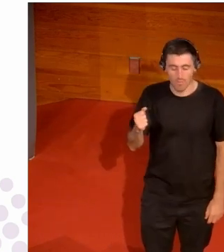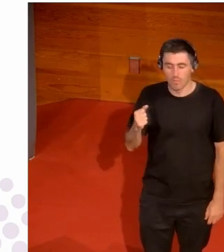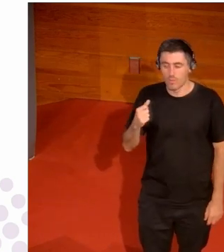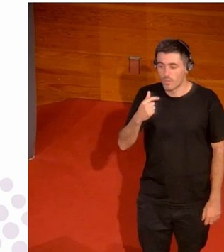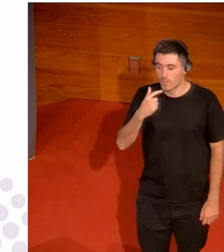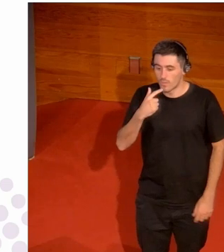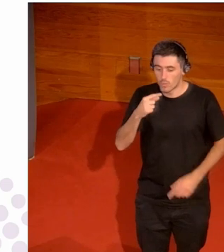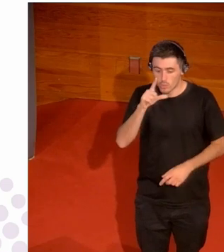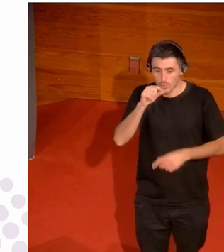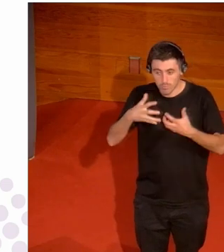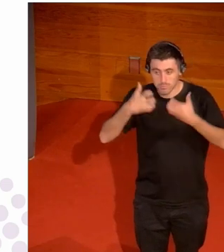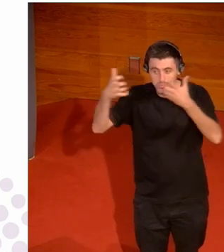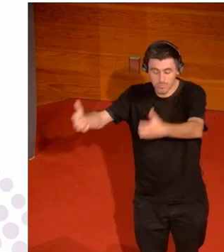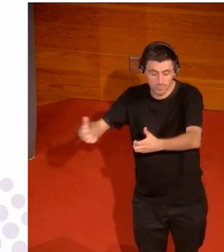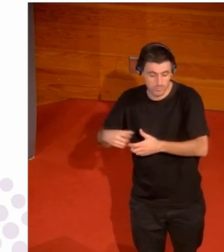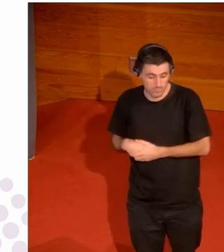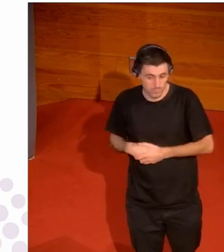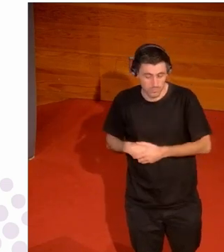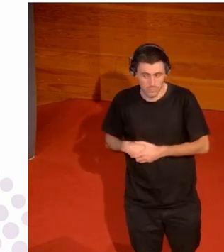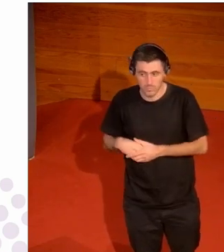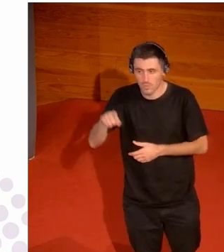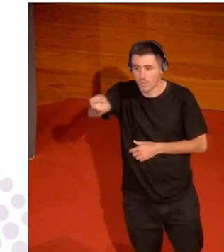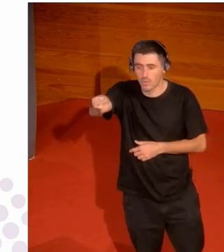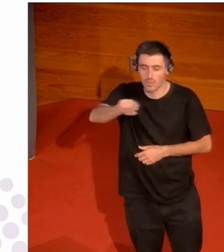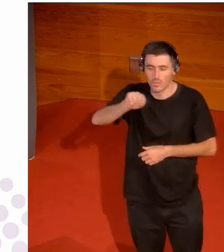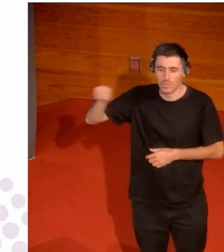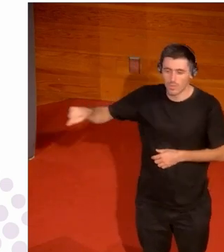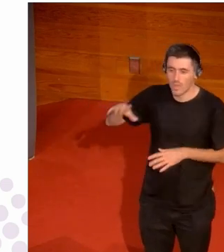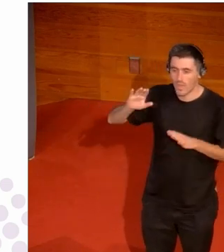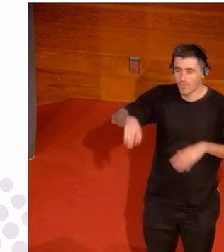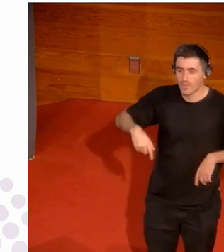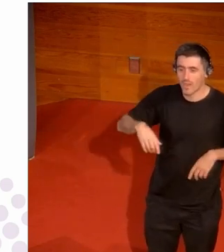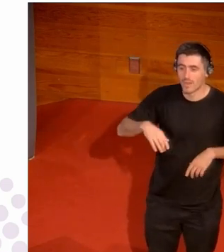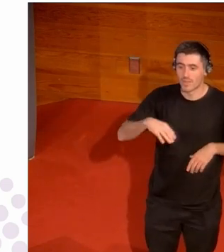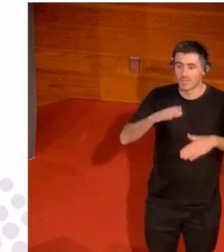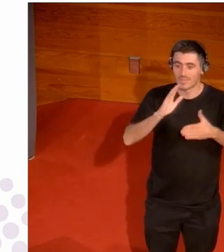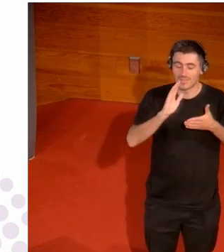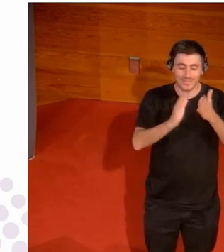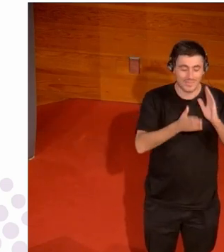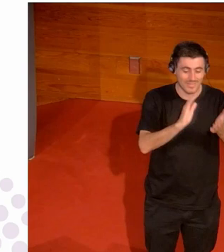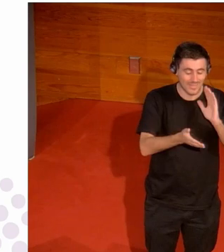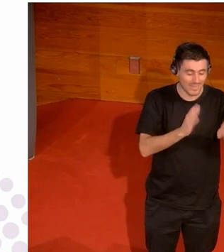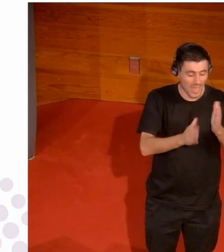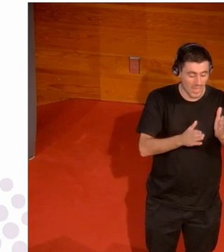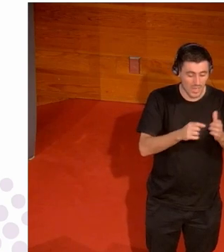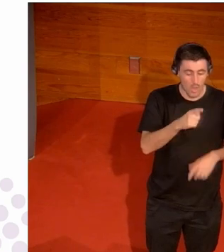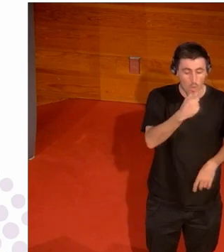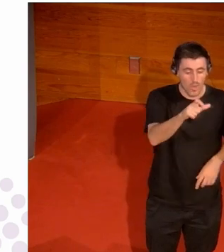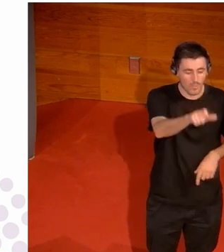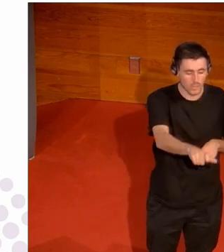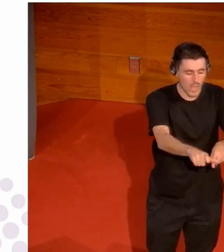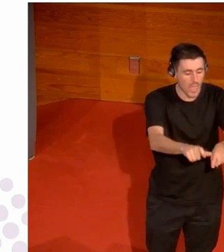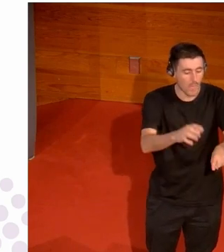competir es que y ya termino a eso me refería a tratar a quien es un hombre como mujer solo por lo que sienta cuando el